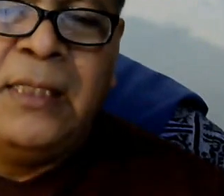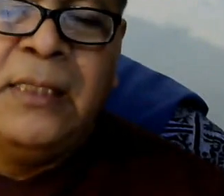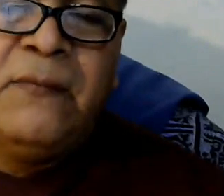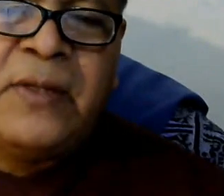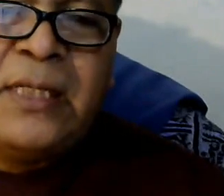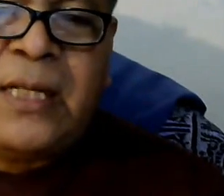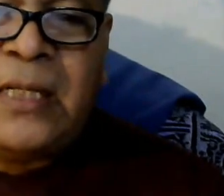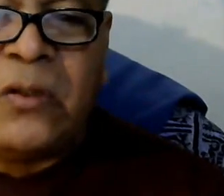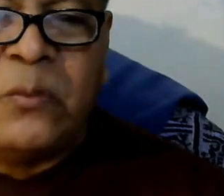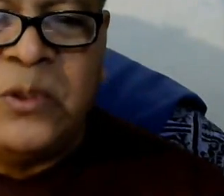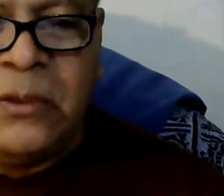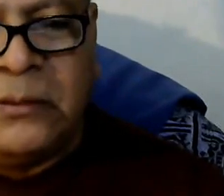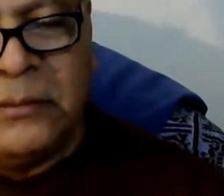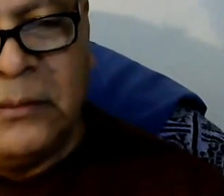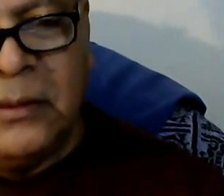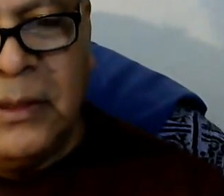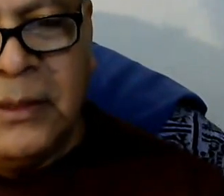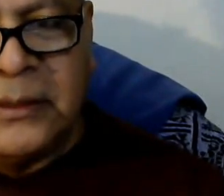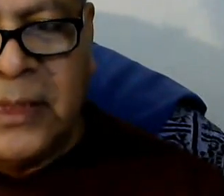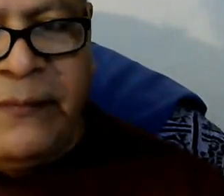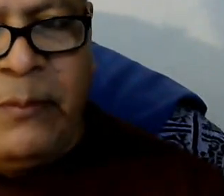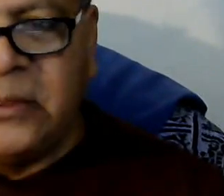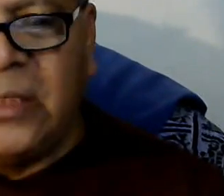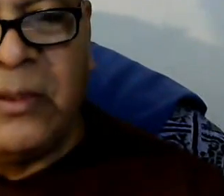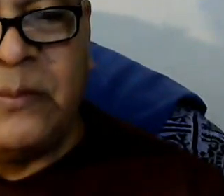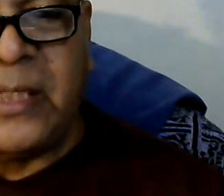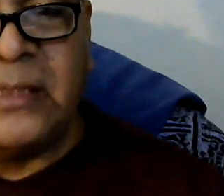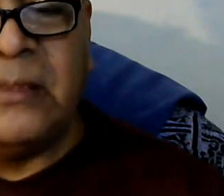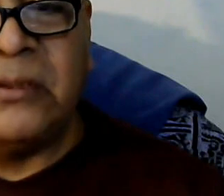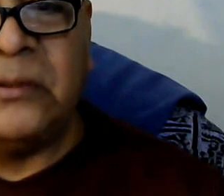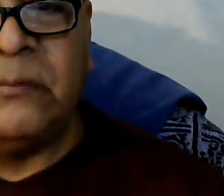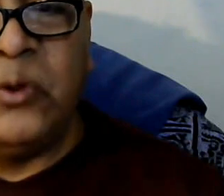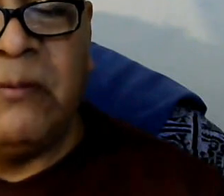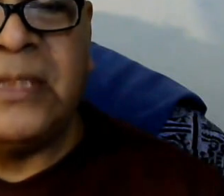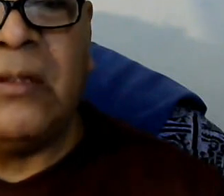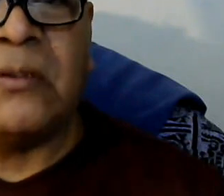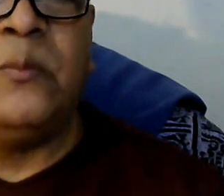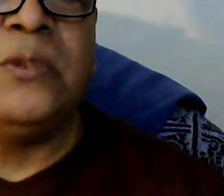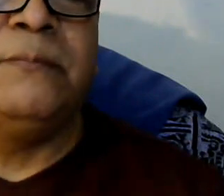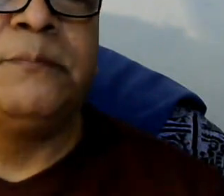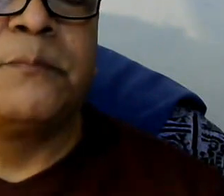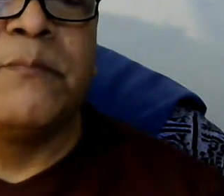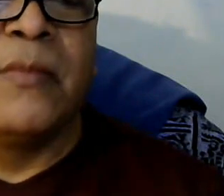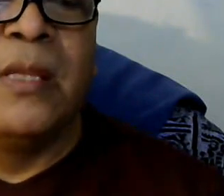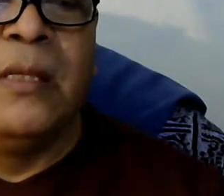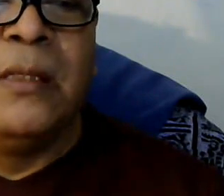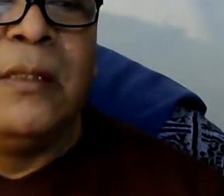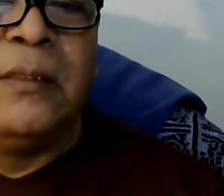a frenar la corrupción sabemos que en todas partes de nuestros pueblos hay corrupción